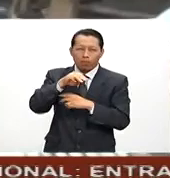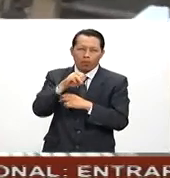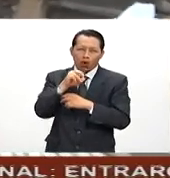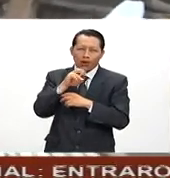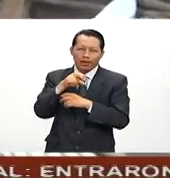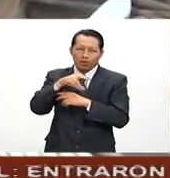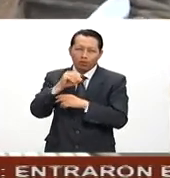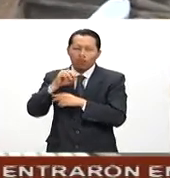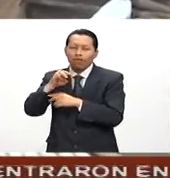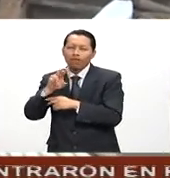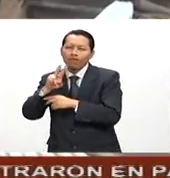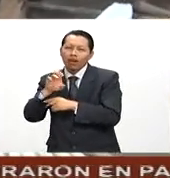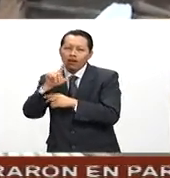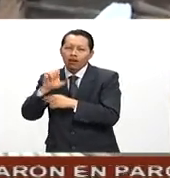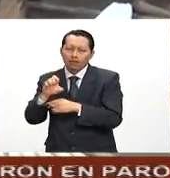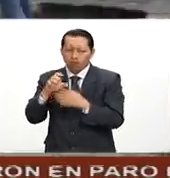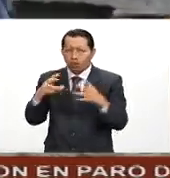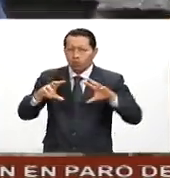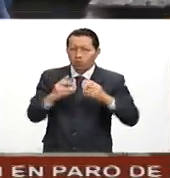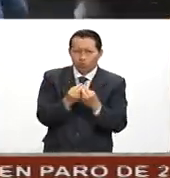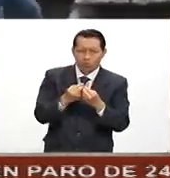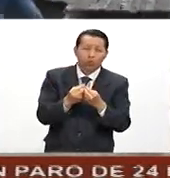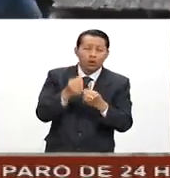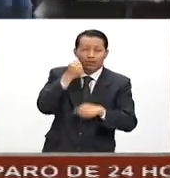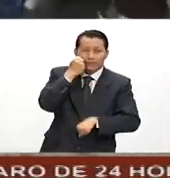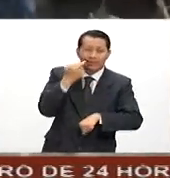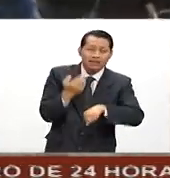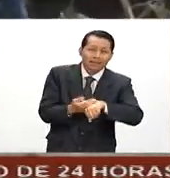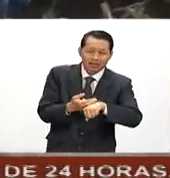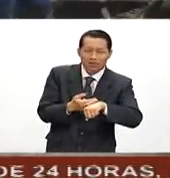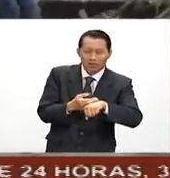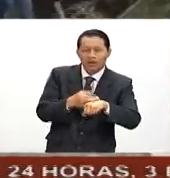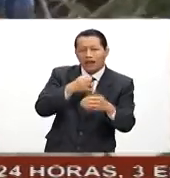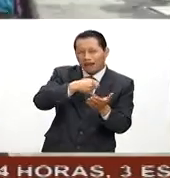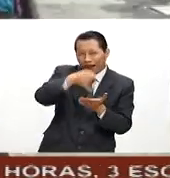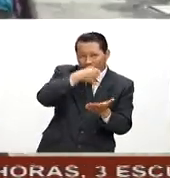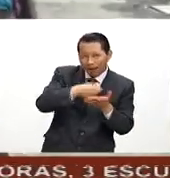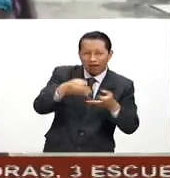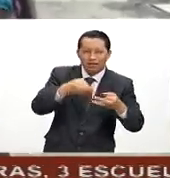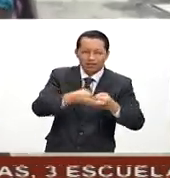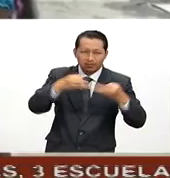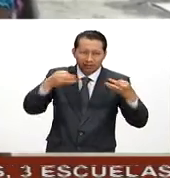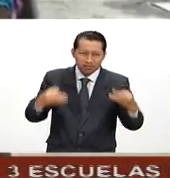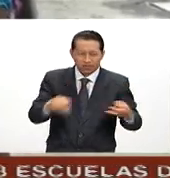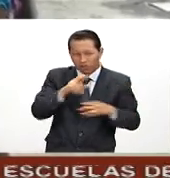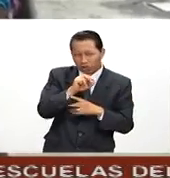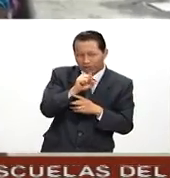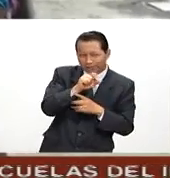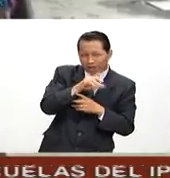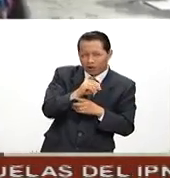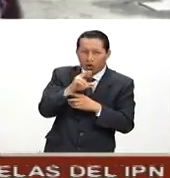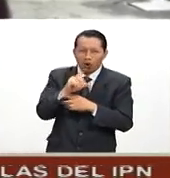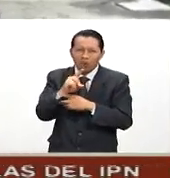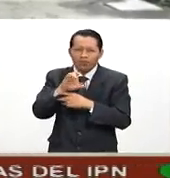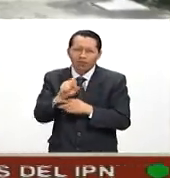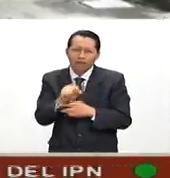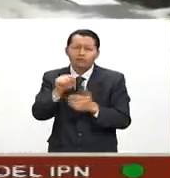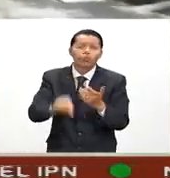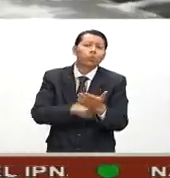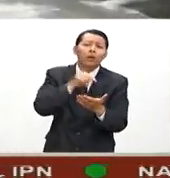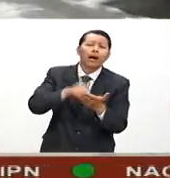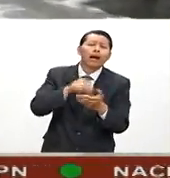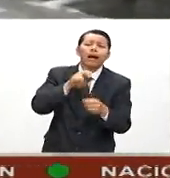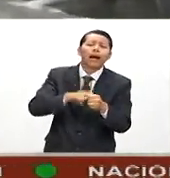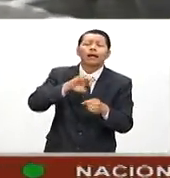junto con la secretaria de Desarrollo Agrario, Territorial y Urbano, Rosario Robles, en la localidad de